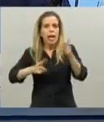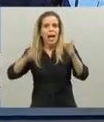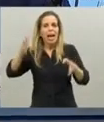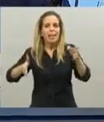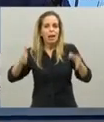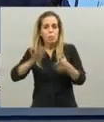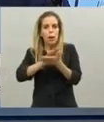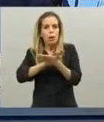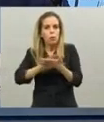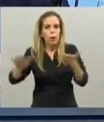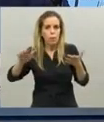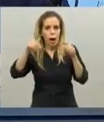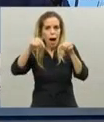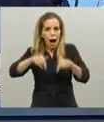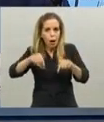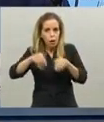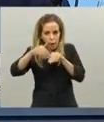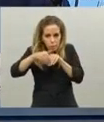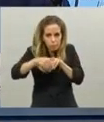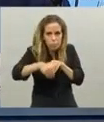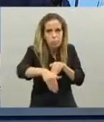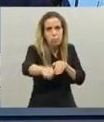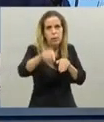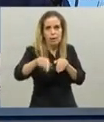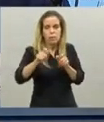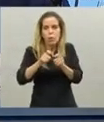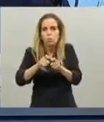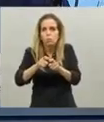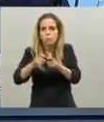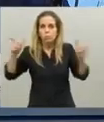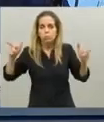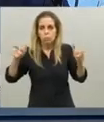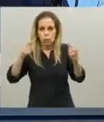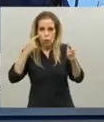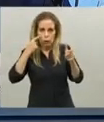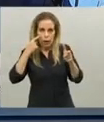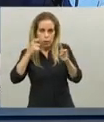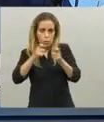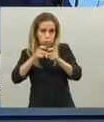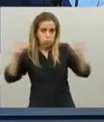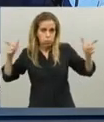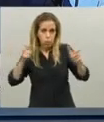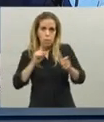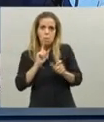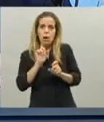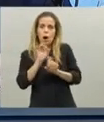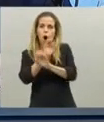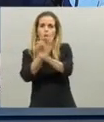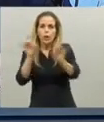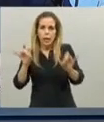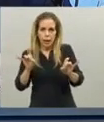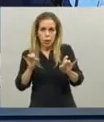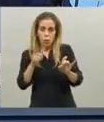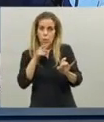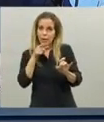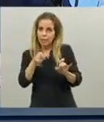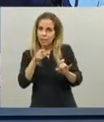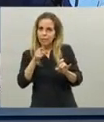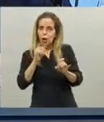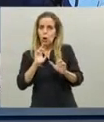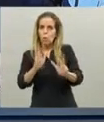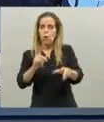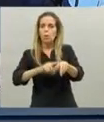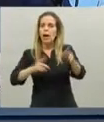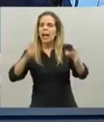Esta es una nueva etapa que es cuando inicia la curva su proceso ascendente. Y me parece que ante esa nueva etapa